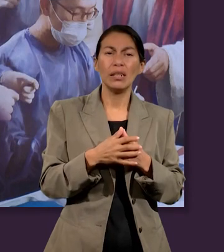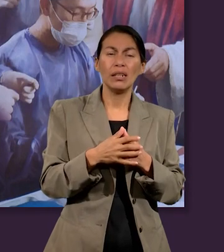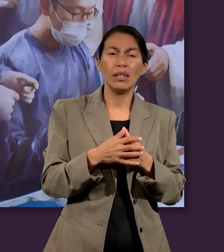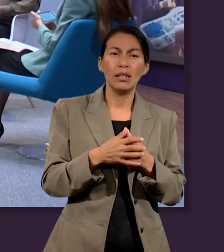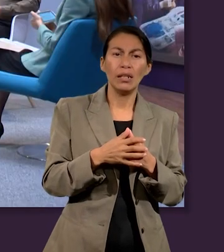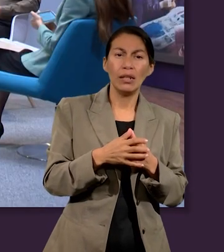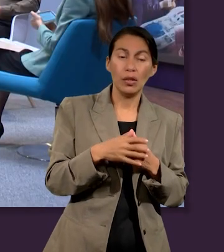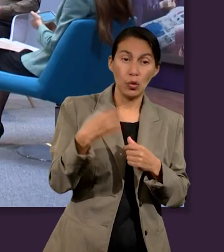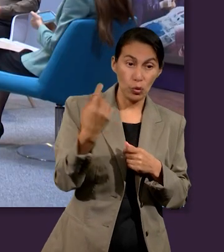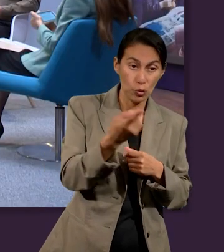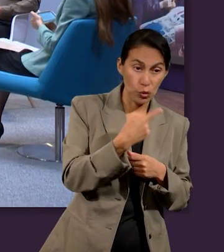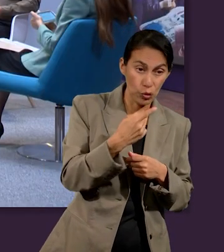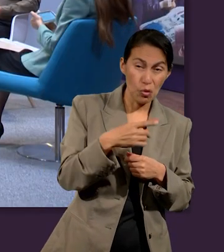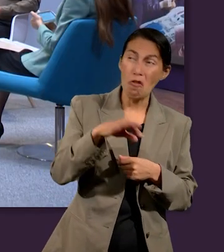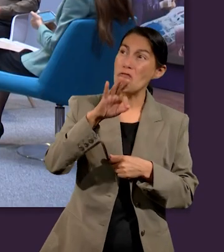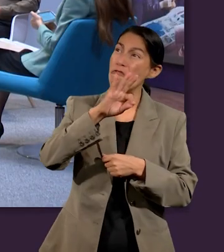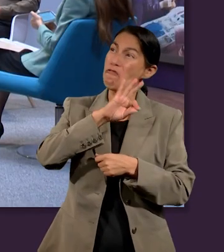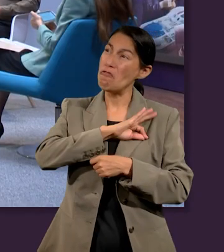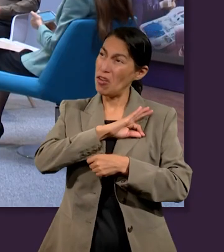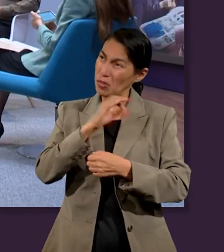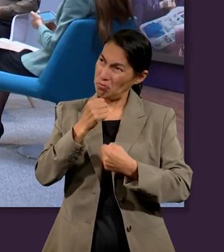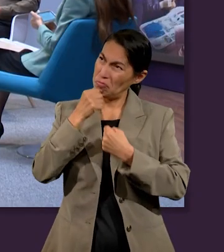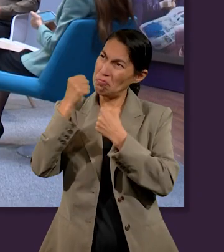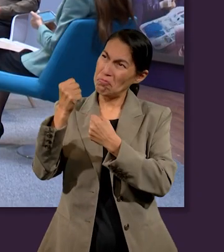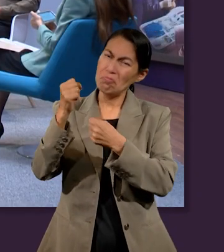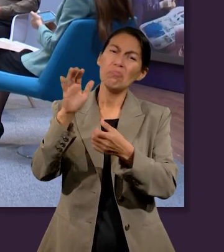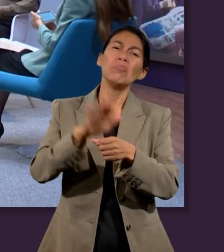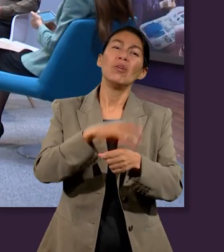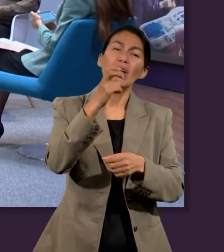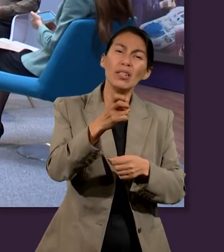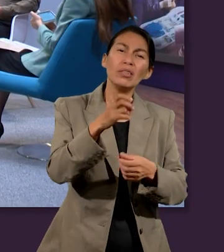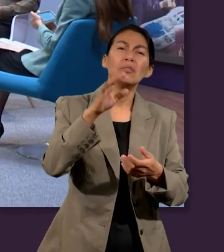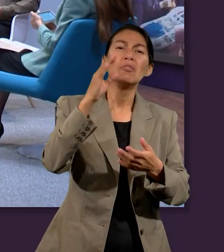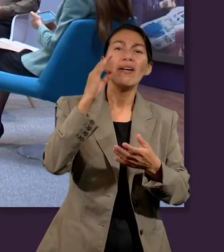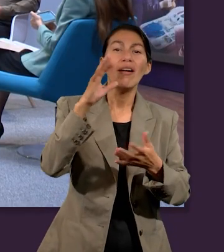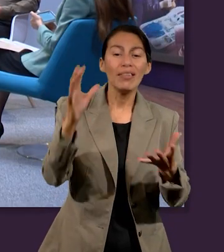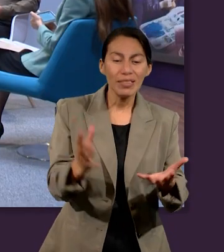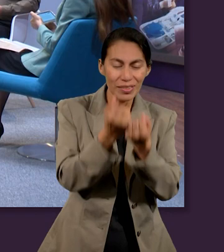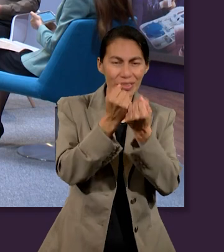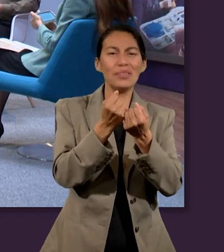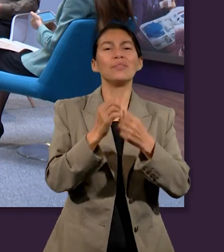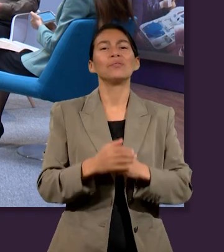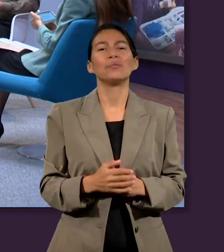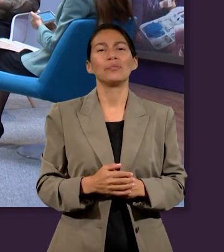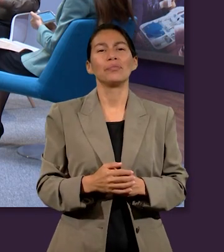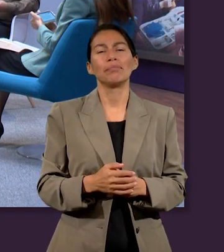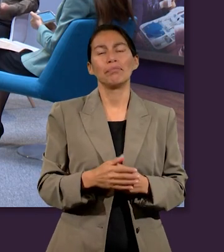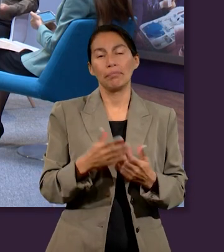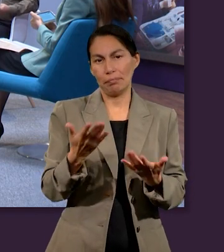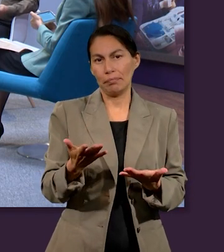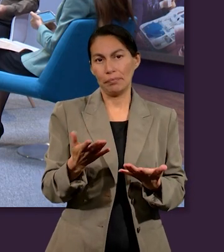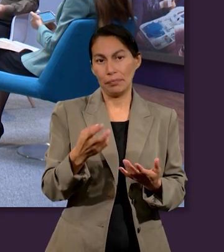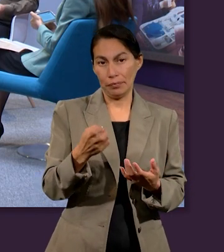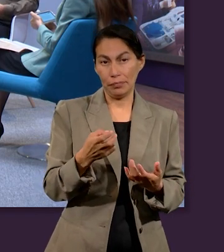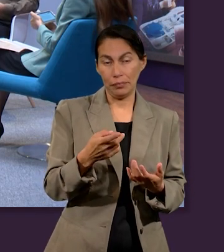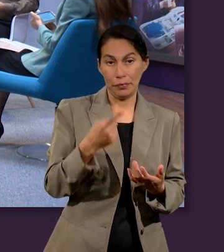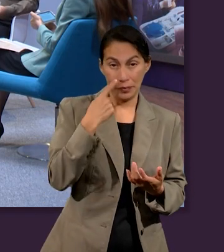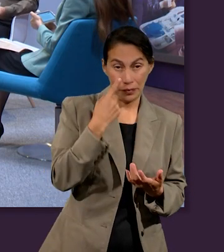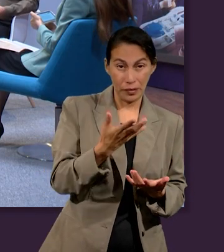ver también el hecho de que nosotros somos salvos por la fe. Entonces también